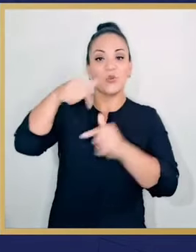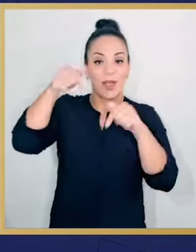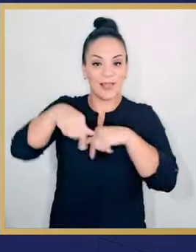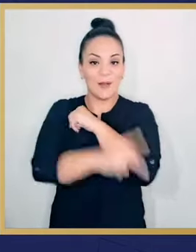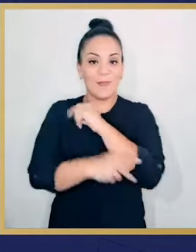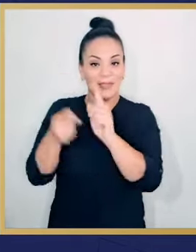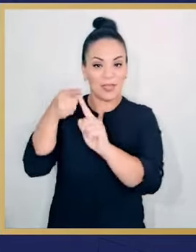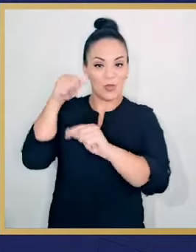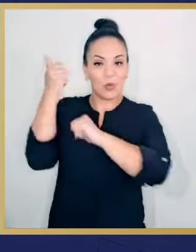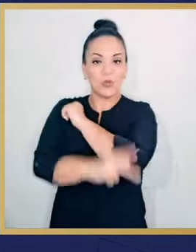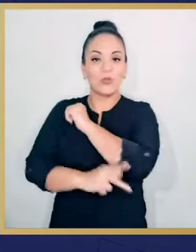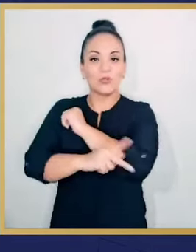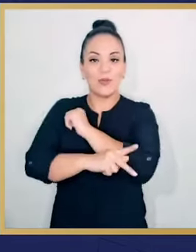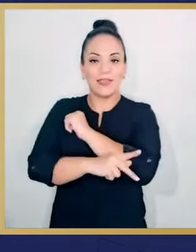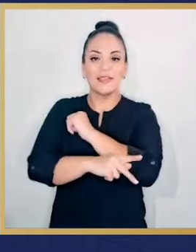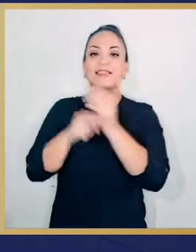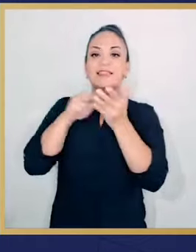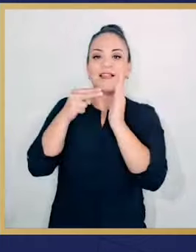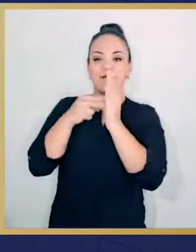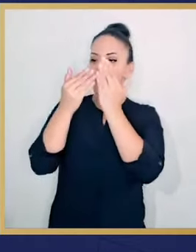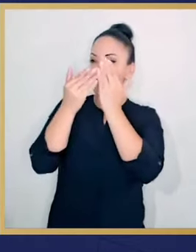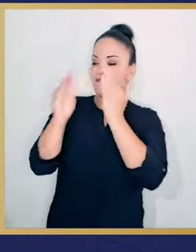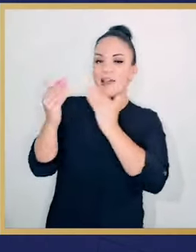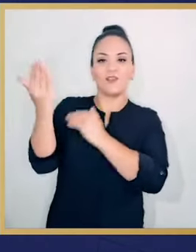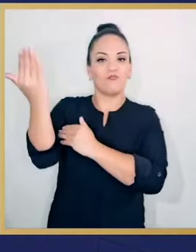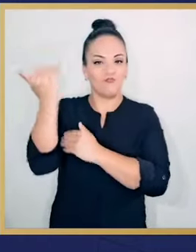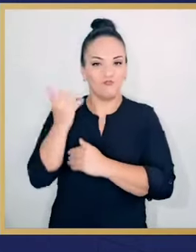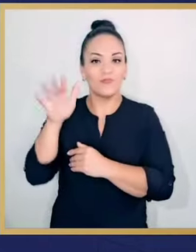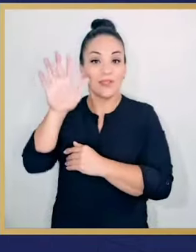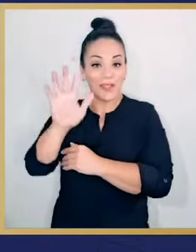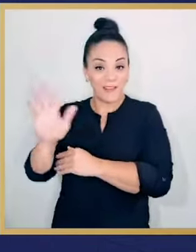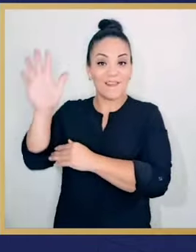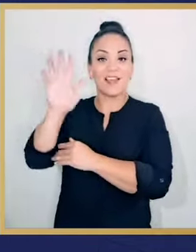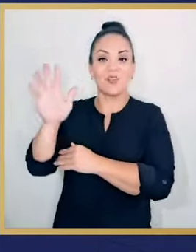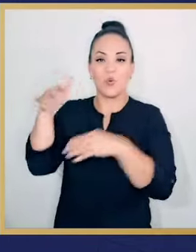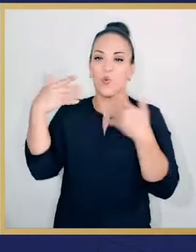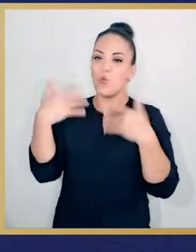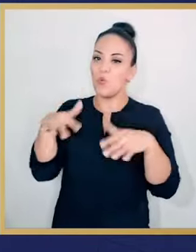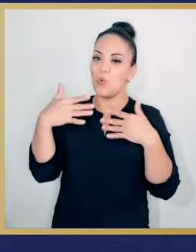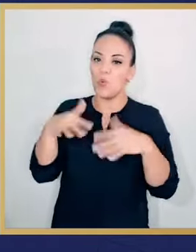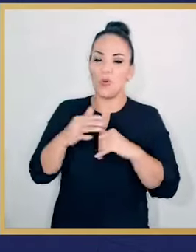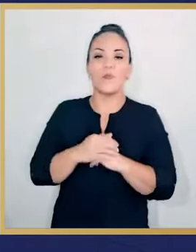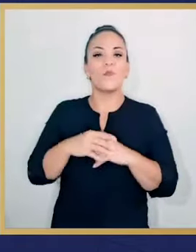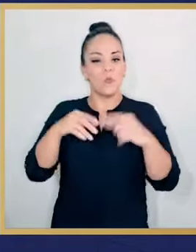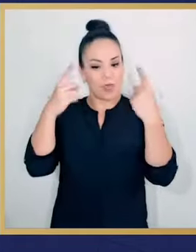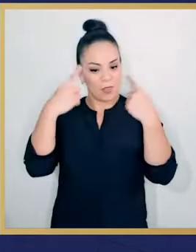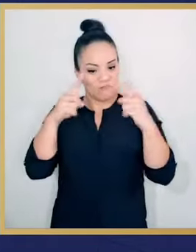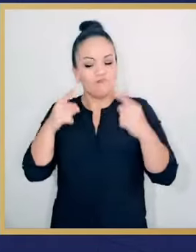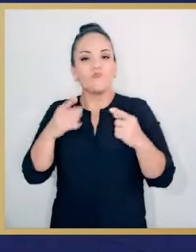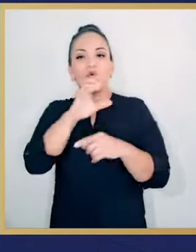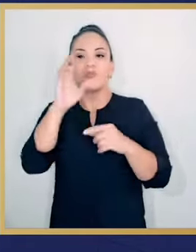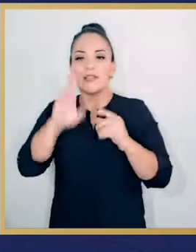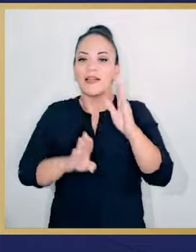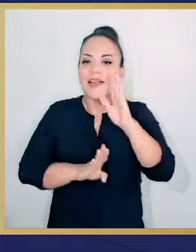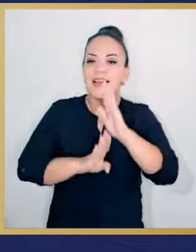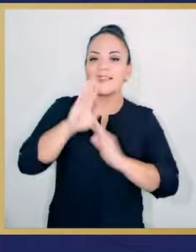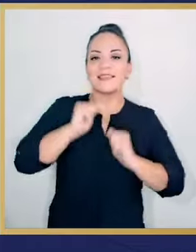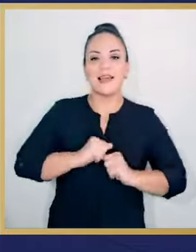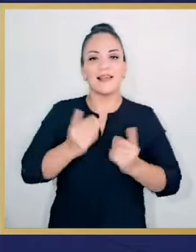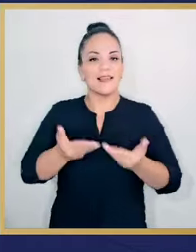inversión en nuestro país, hemos abierto las puertas de una región que puede ayudarnos a crecer,